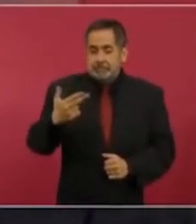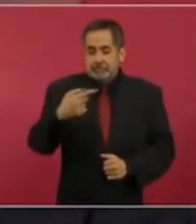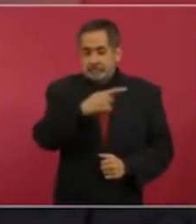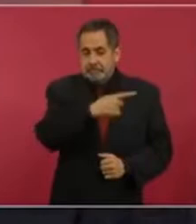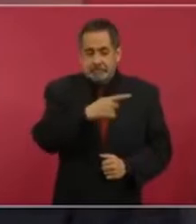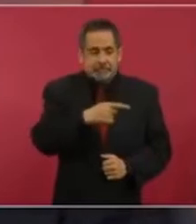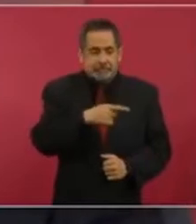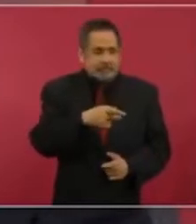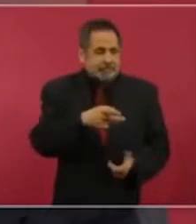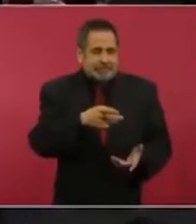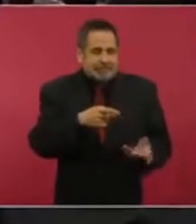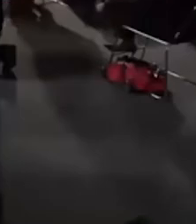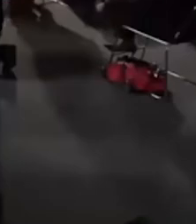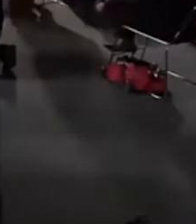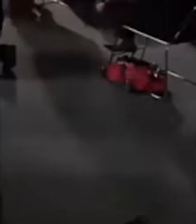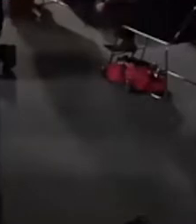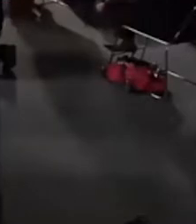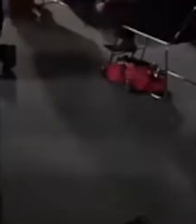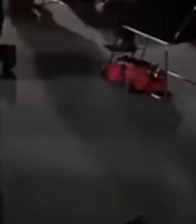Icazo.